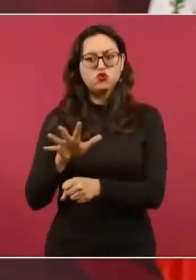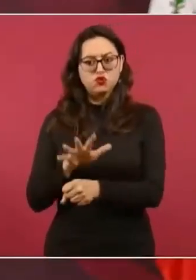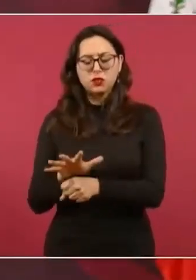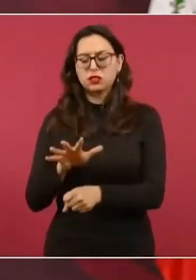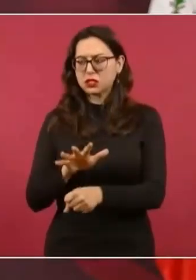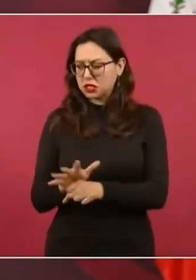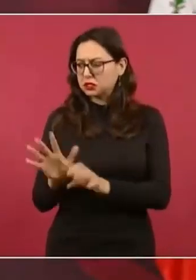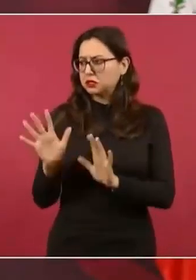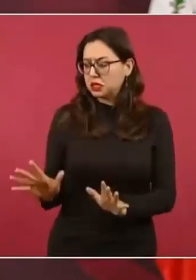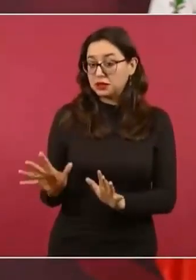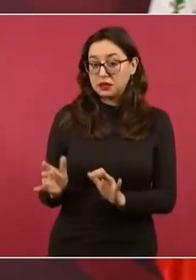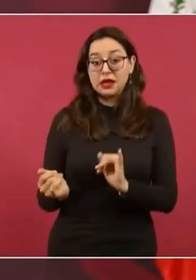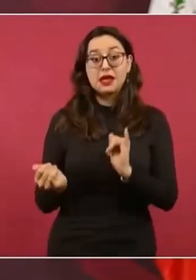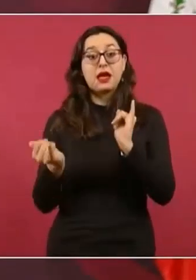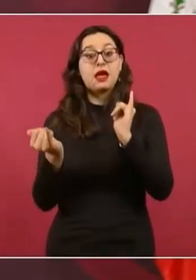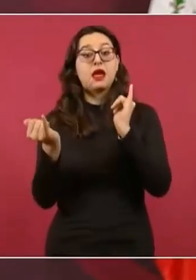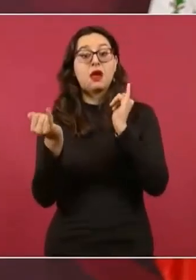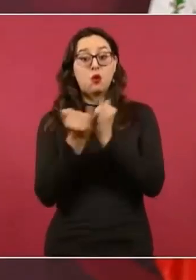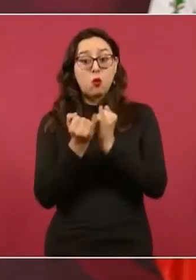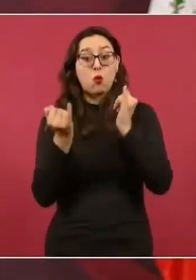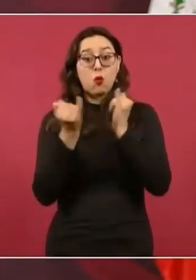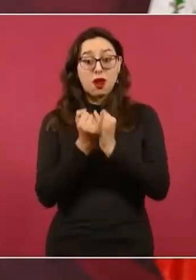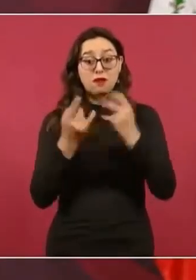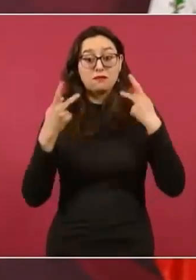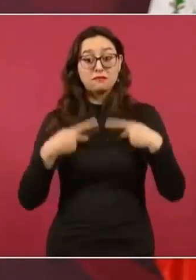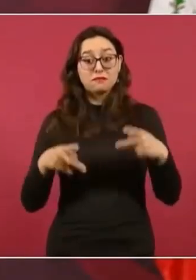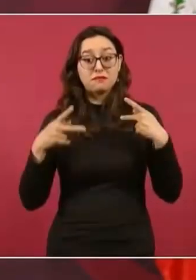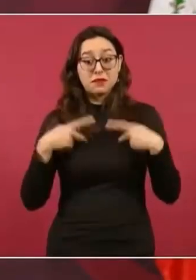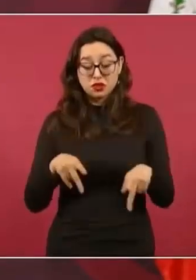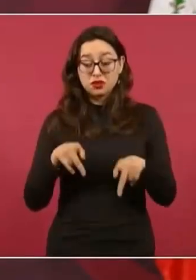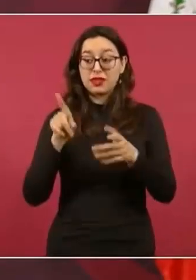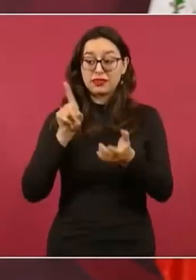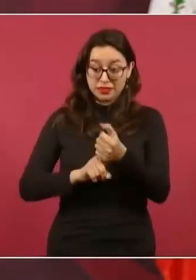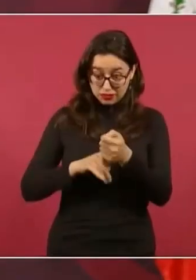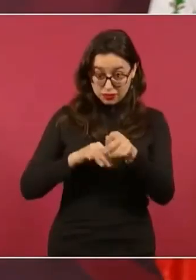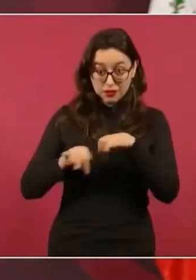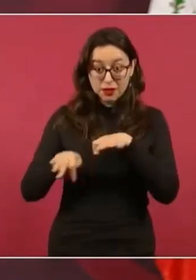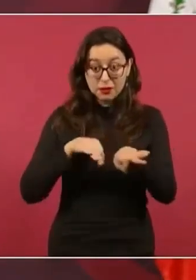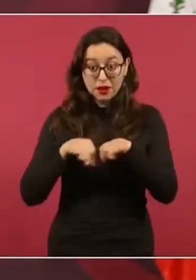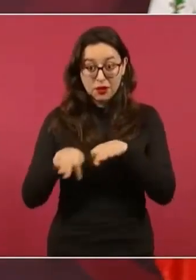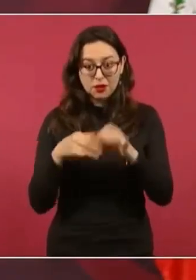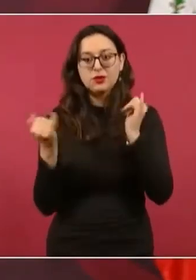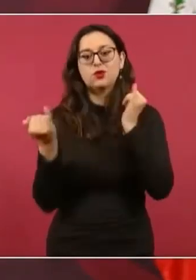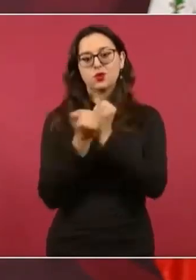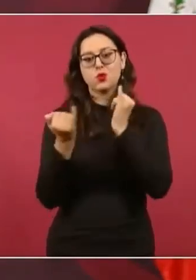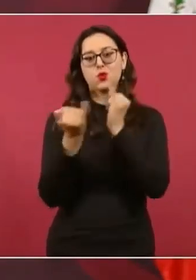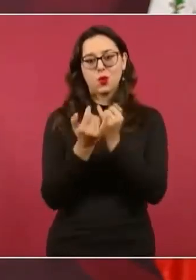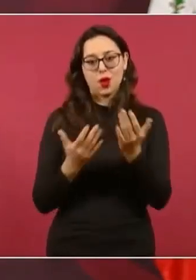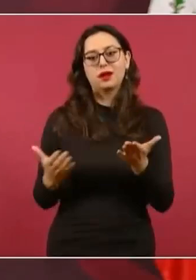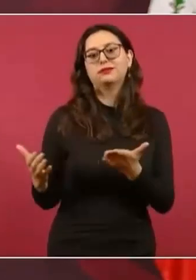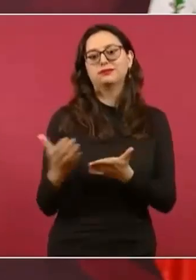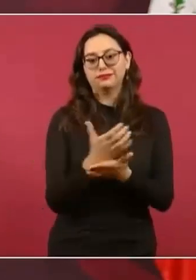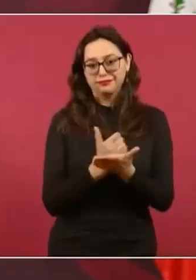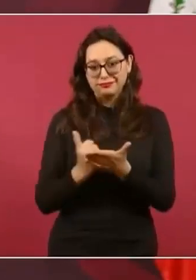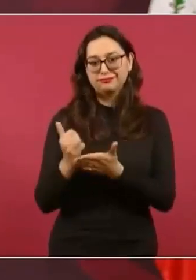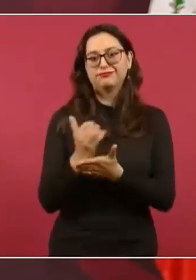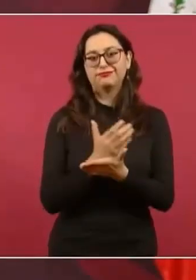así también se están beneficiando los trabajadores. Es récord